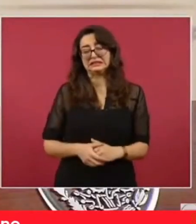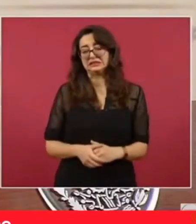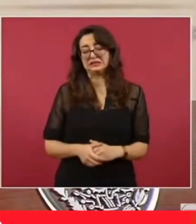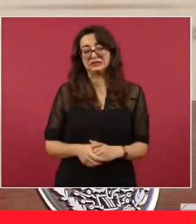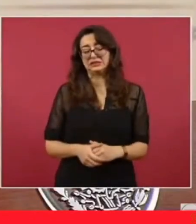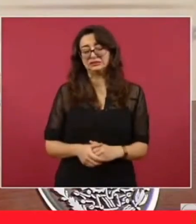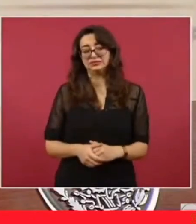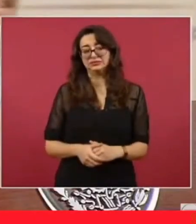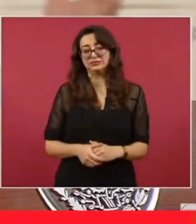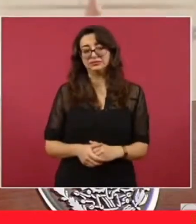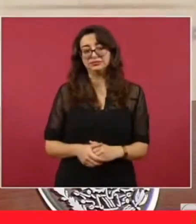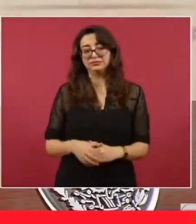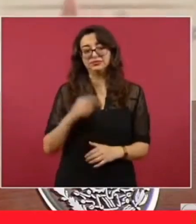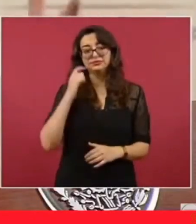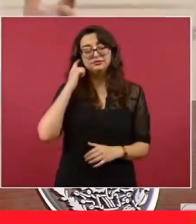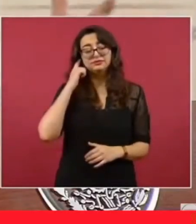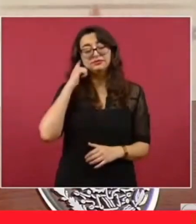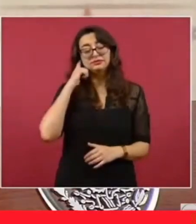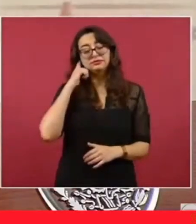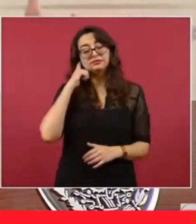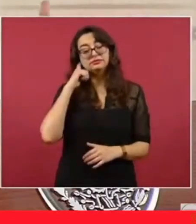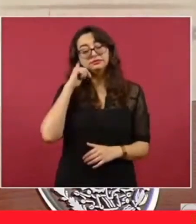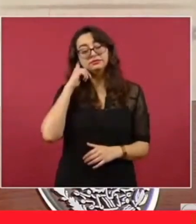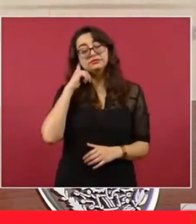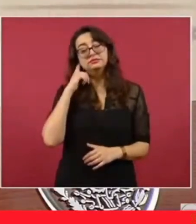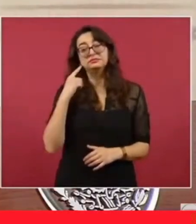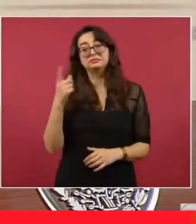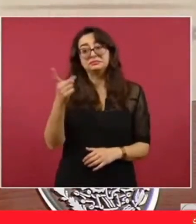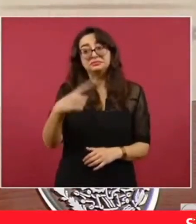para lo que son buenos estos intelectuales